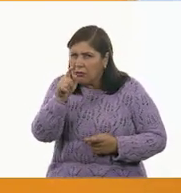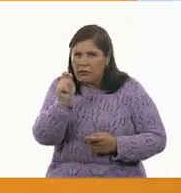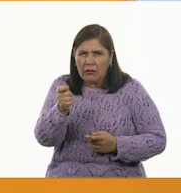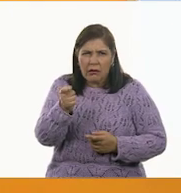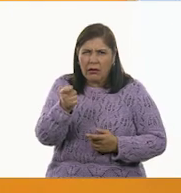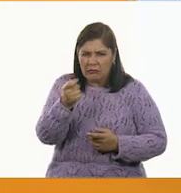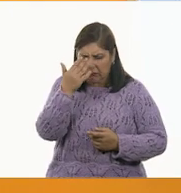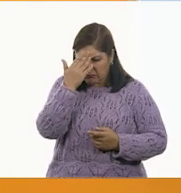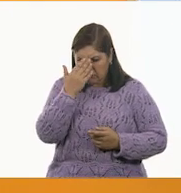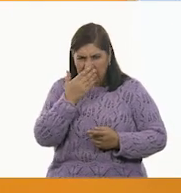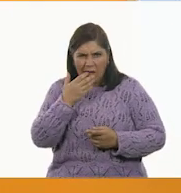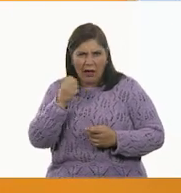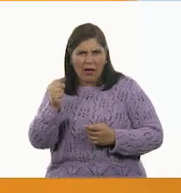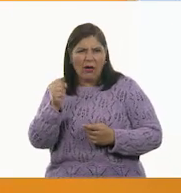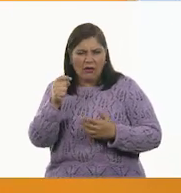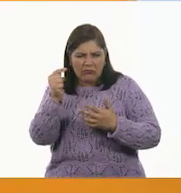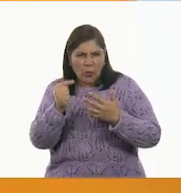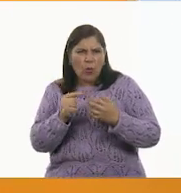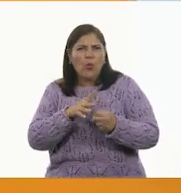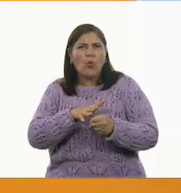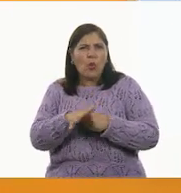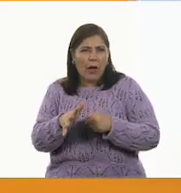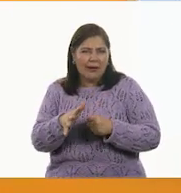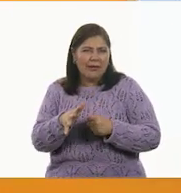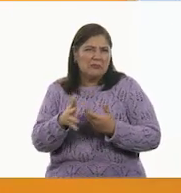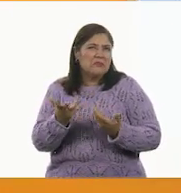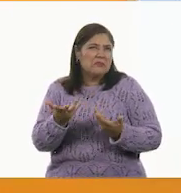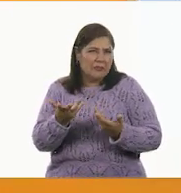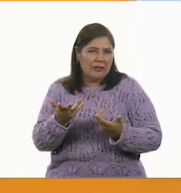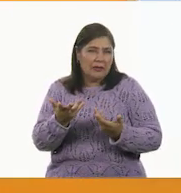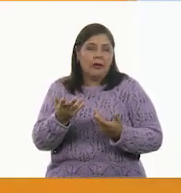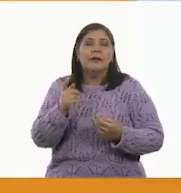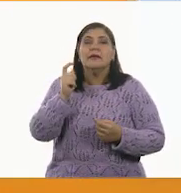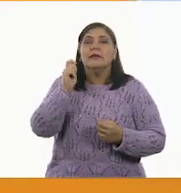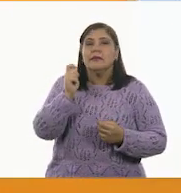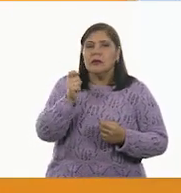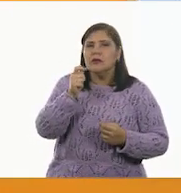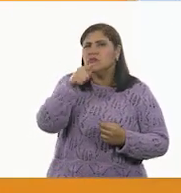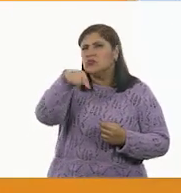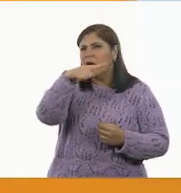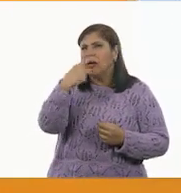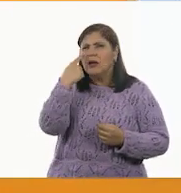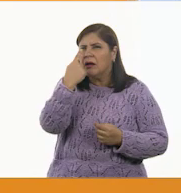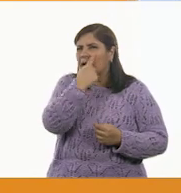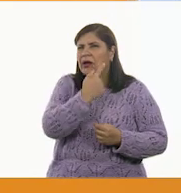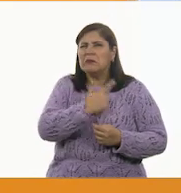buenas en algo. ¿Qué les parece si hacemos lo siguiente? ¿Qué es lo que les apasiona a ustedes?